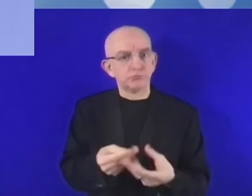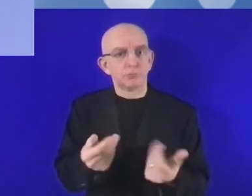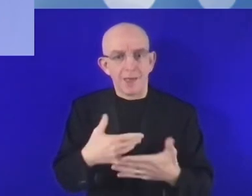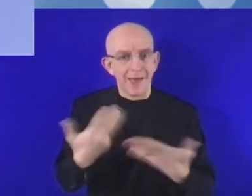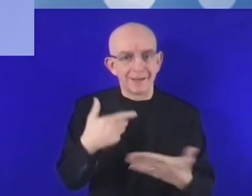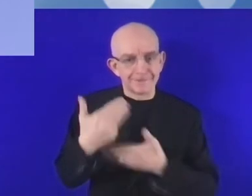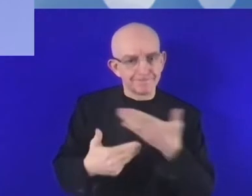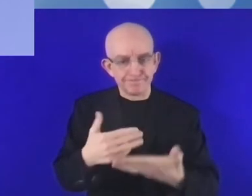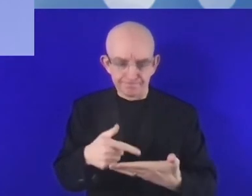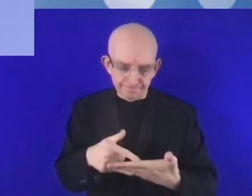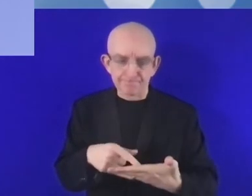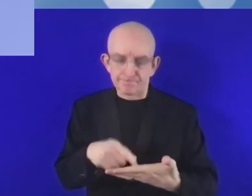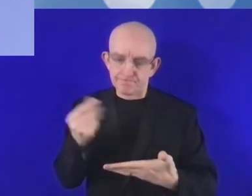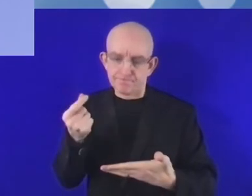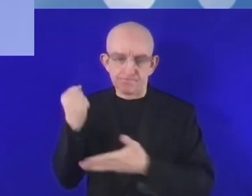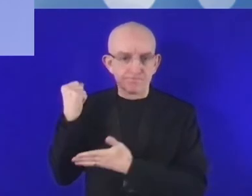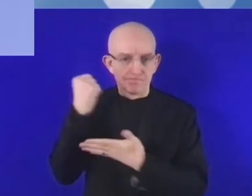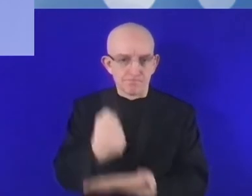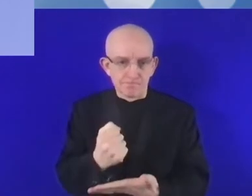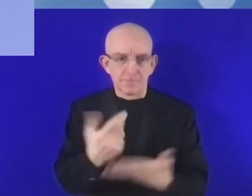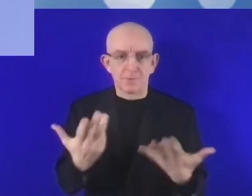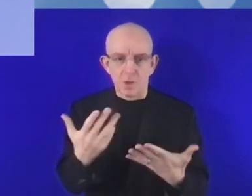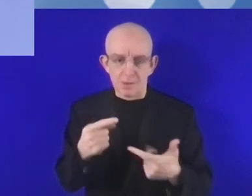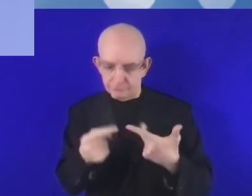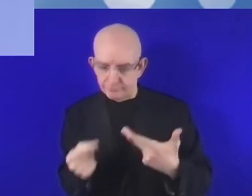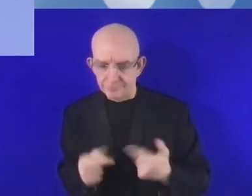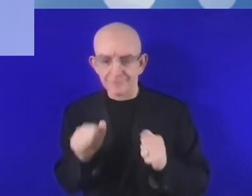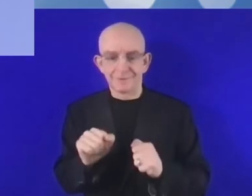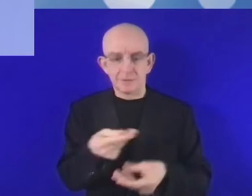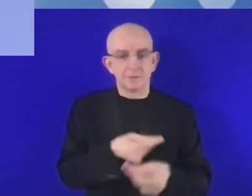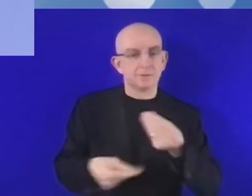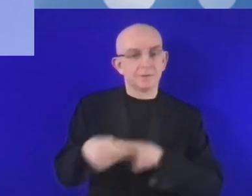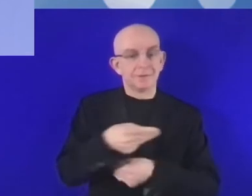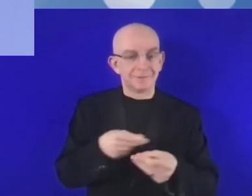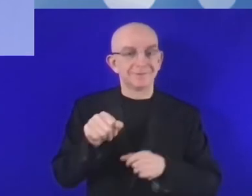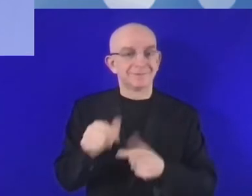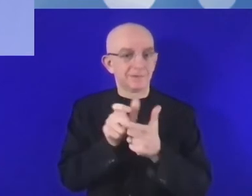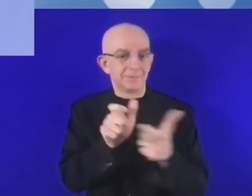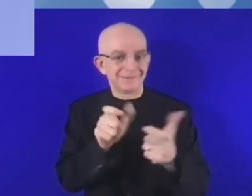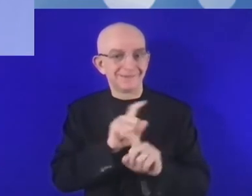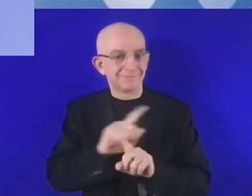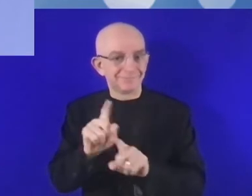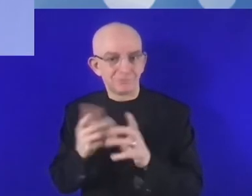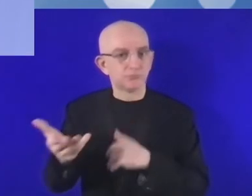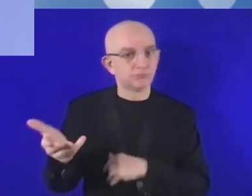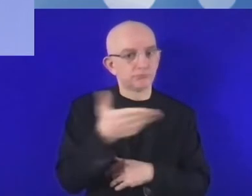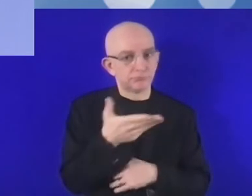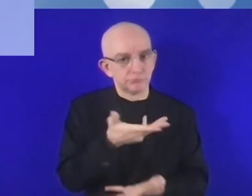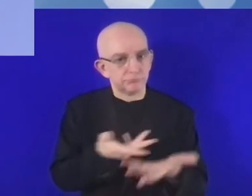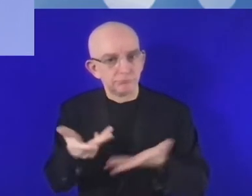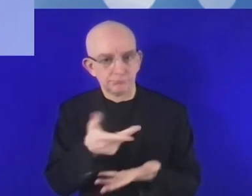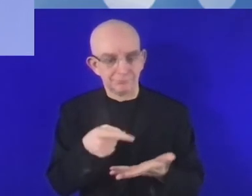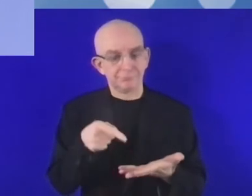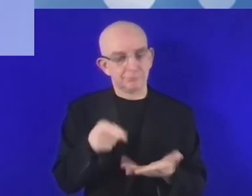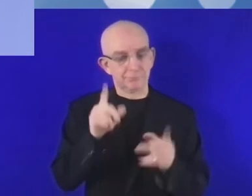regulaciones requieren una involucración de distintas partes interesadas. Todo esto a la hora de